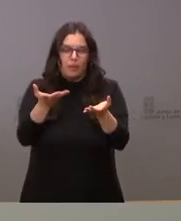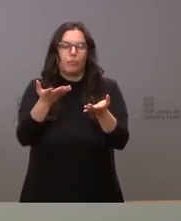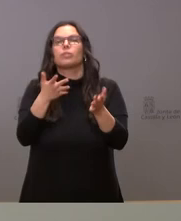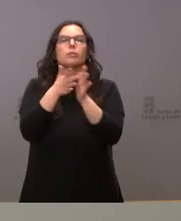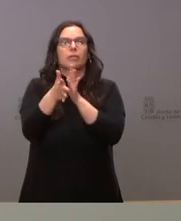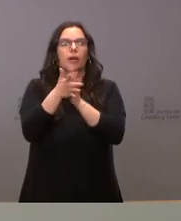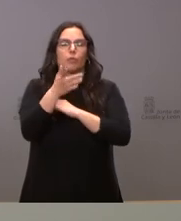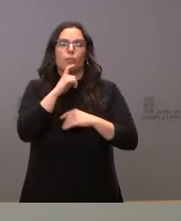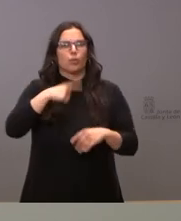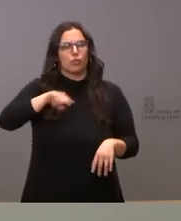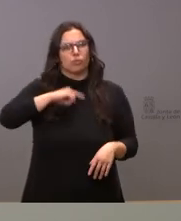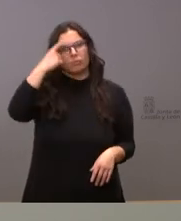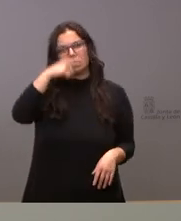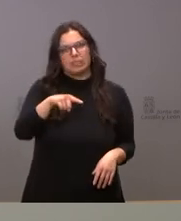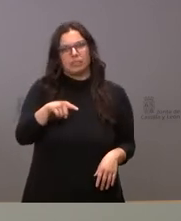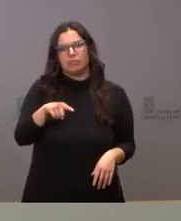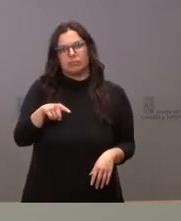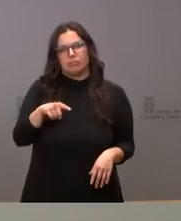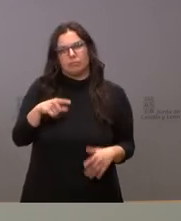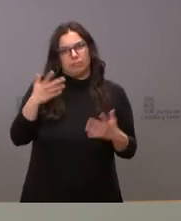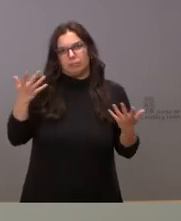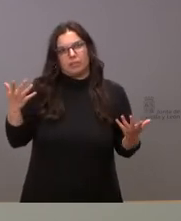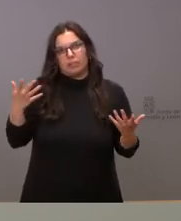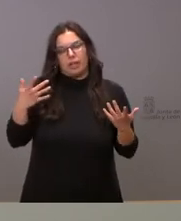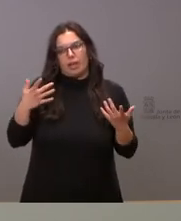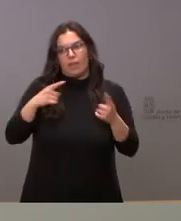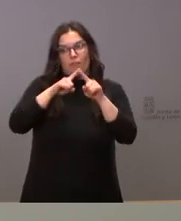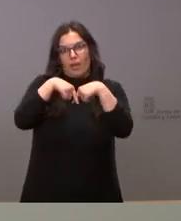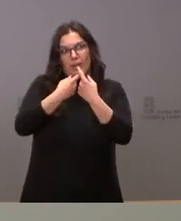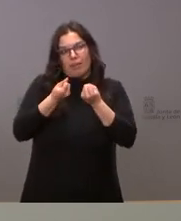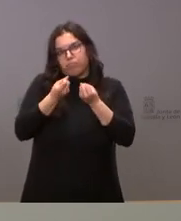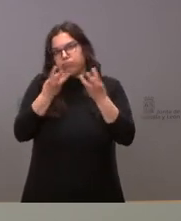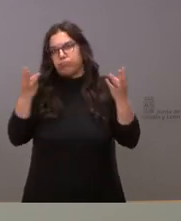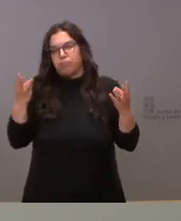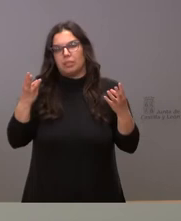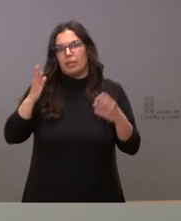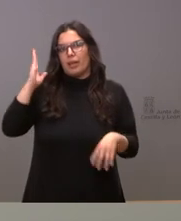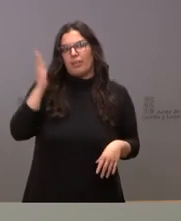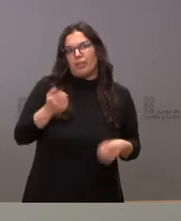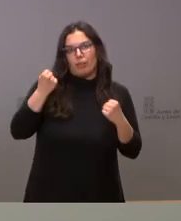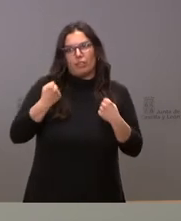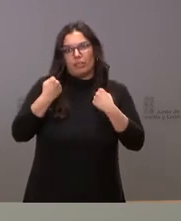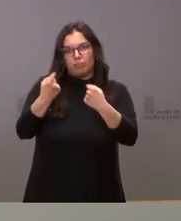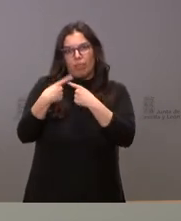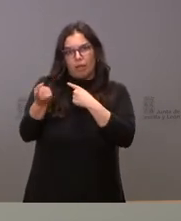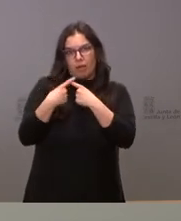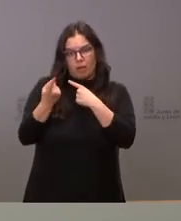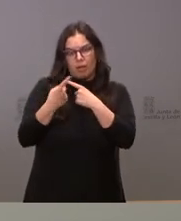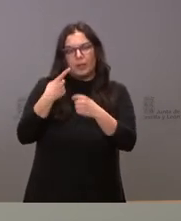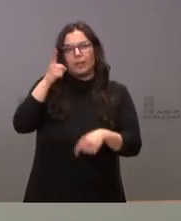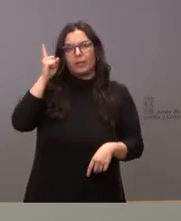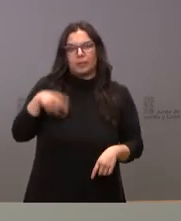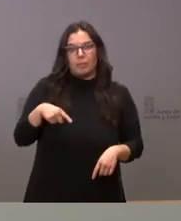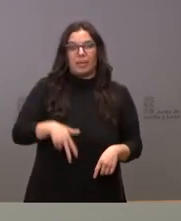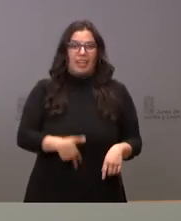comunicaremos somos muy conscientes del impacto que están teniendo sobre muchas familias también en este caso como es natural lo dije otra vez sobre el